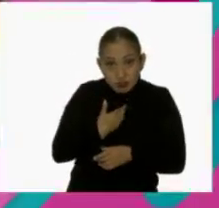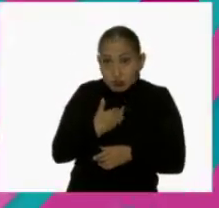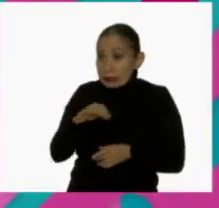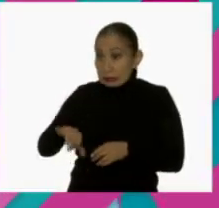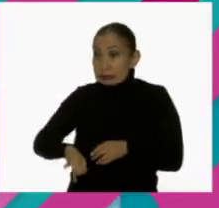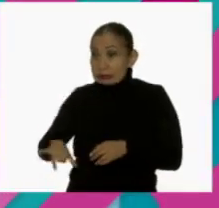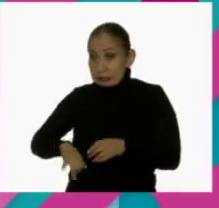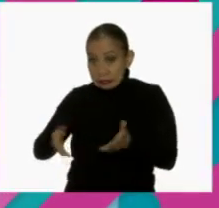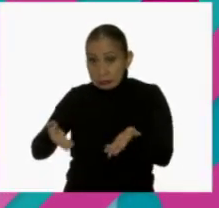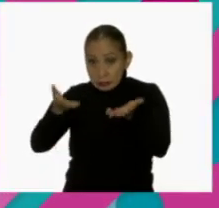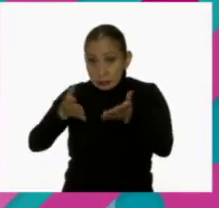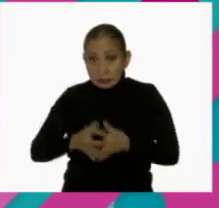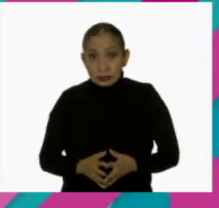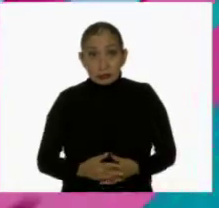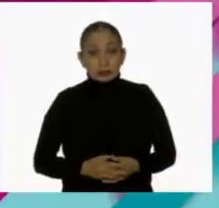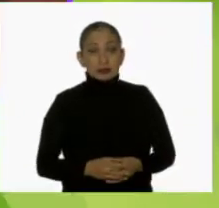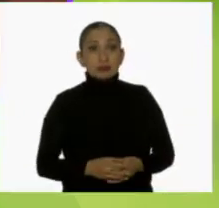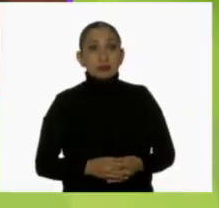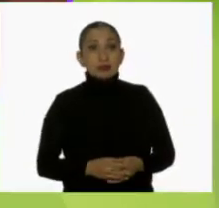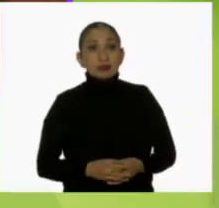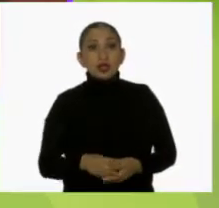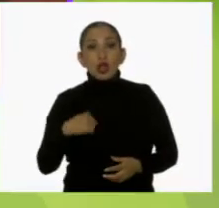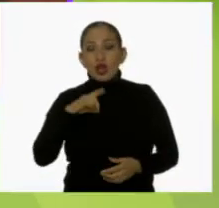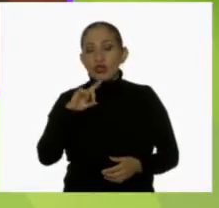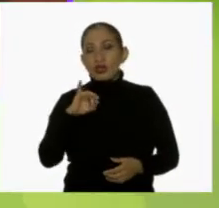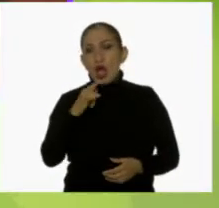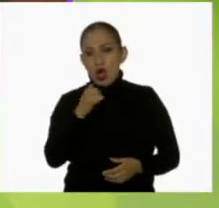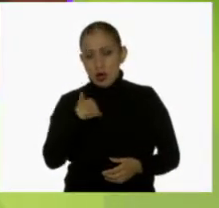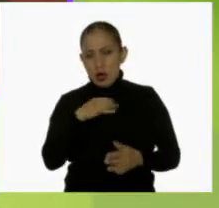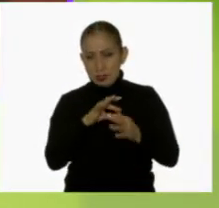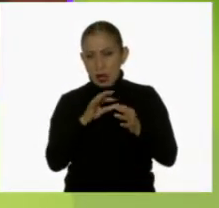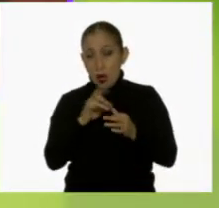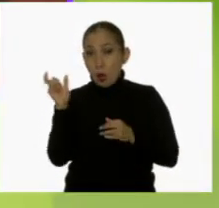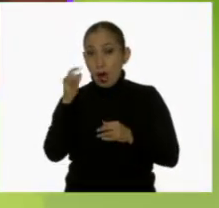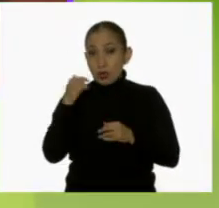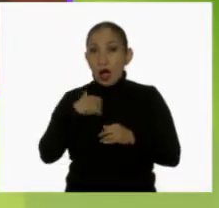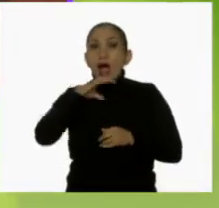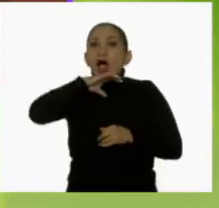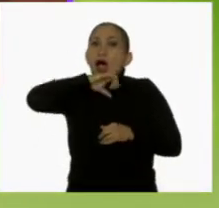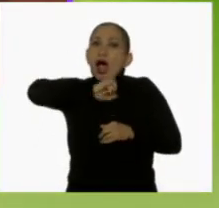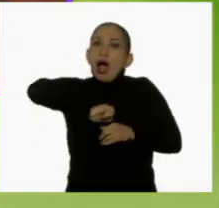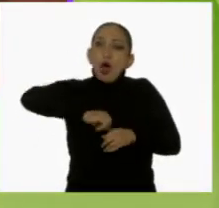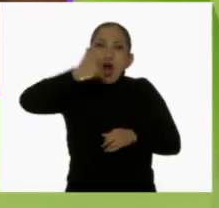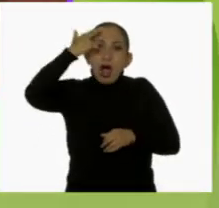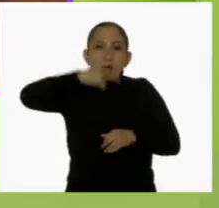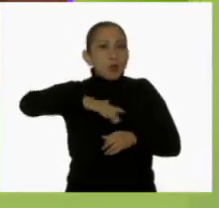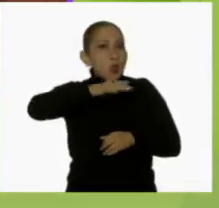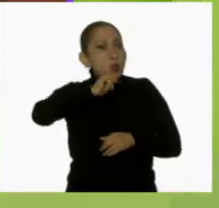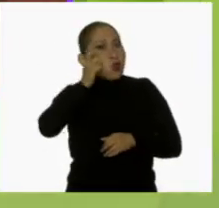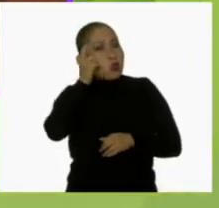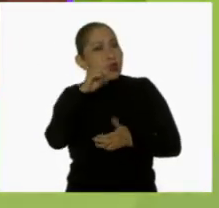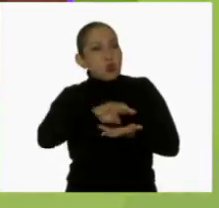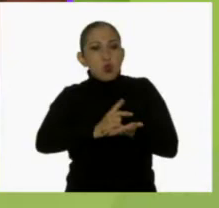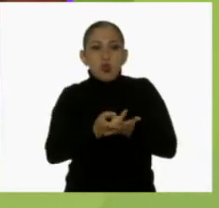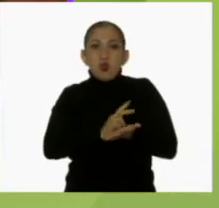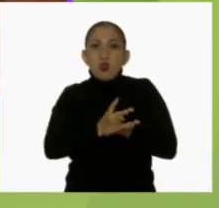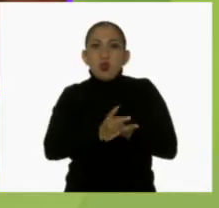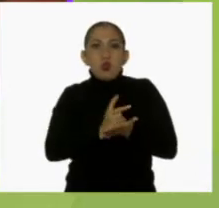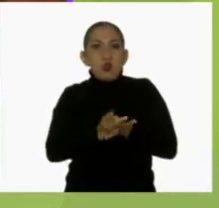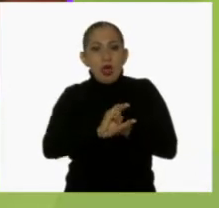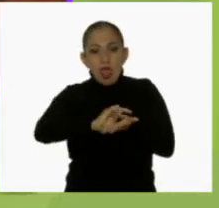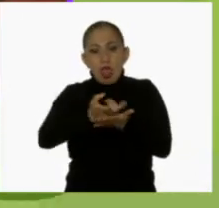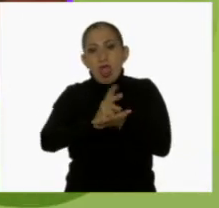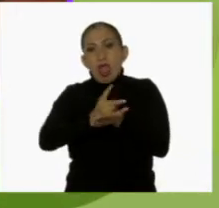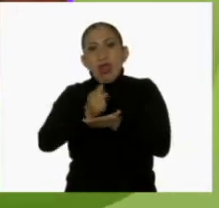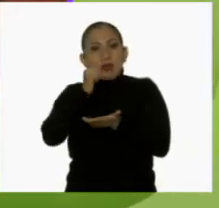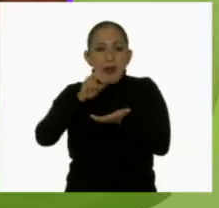muy interesante. Adelante. Hola, soy Diego. Les cuento que a veces cuando hace mucho calor por las noches no puedo dormir. Y estoy dando